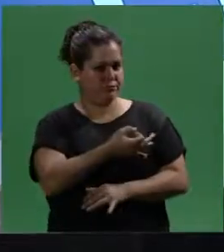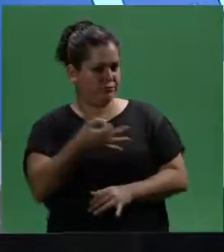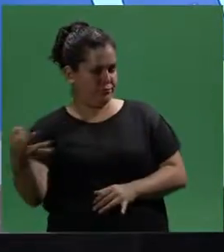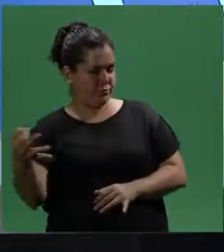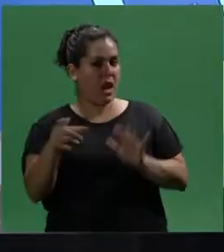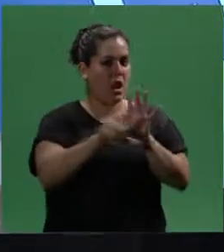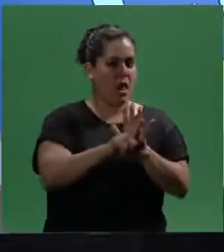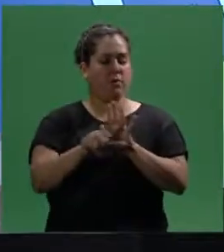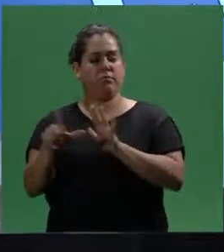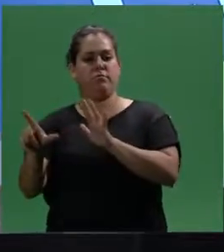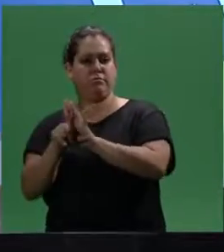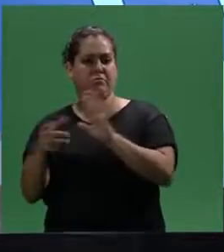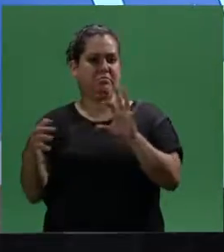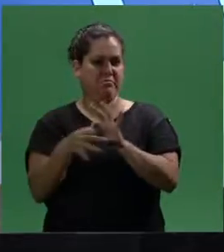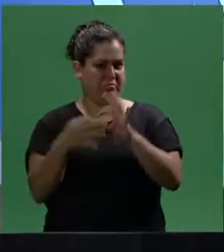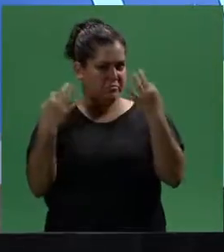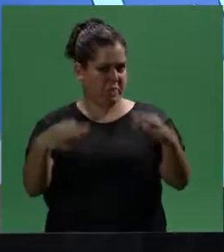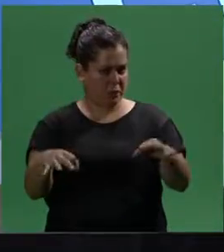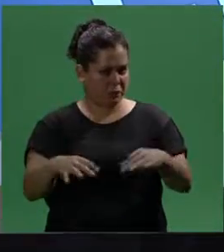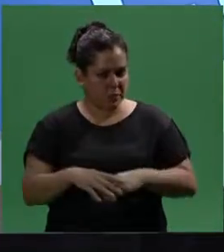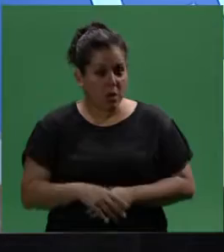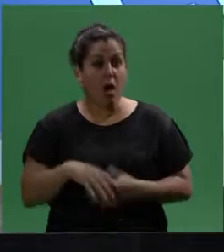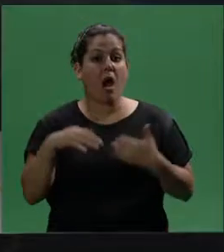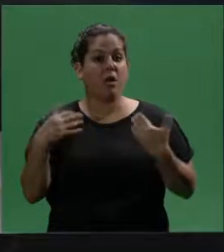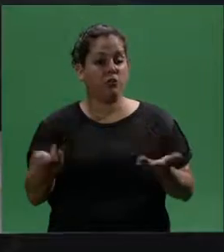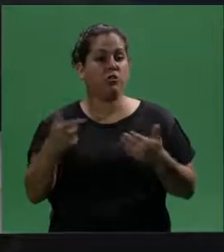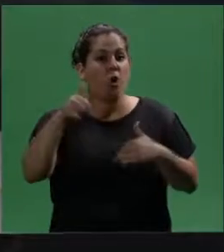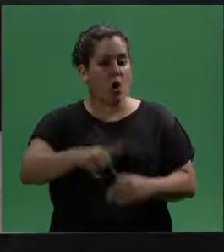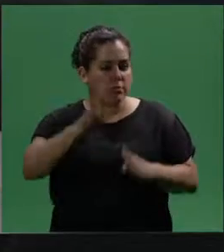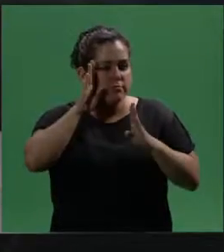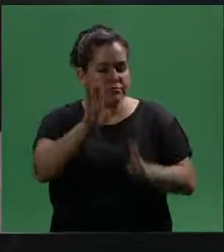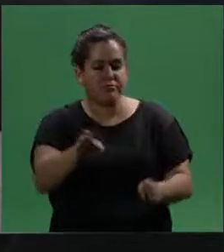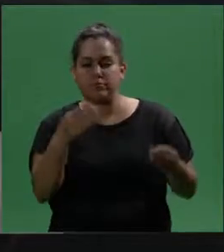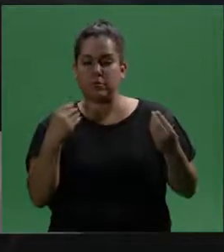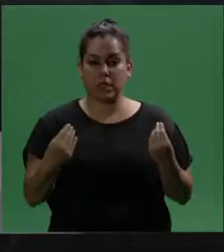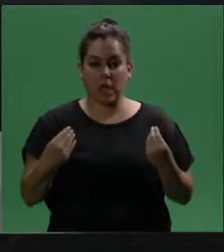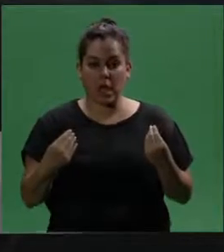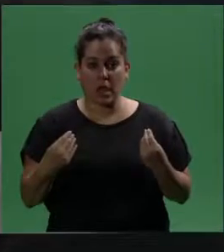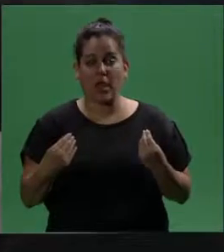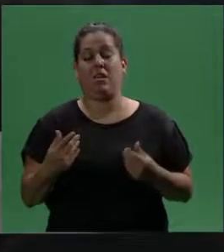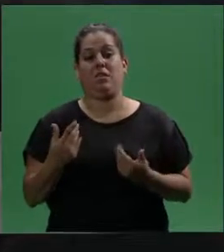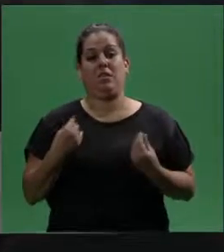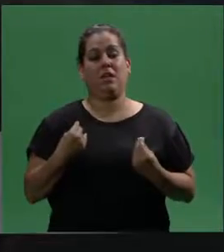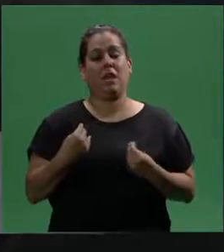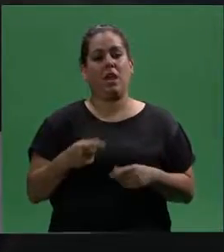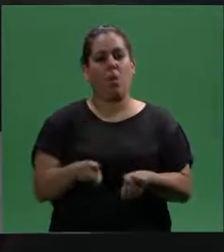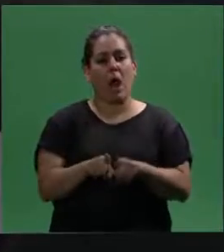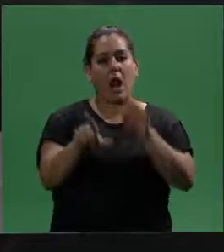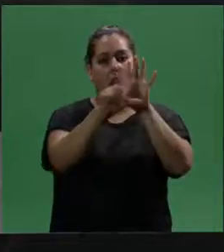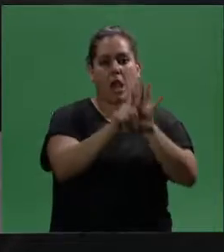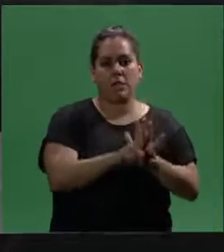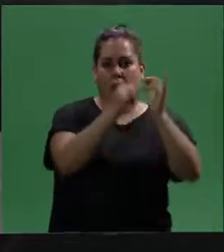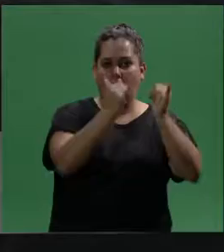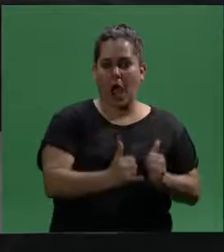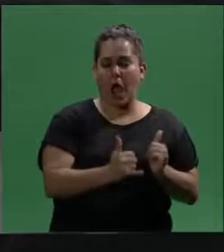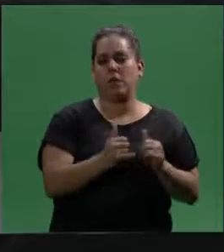Exactamente. Y eso es lo que permite ver que el enfoque de hoy que a través de las